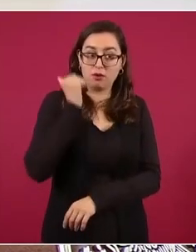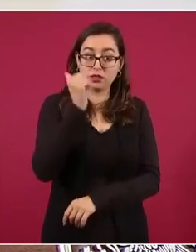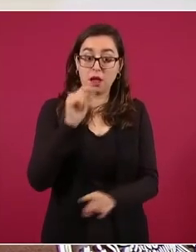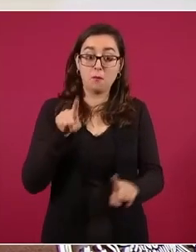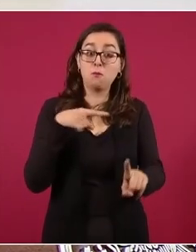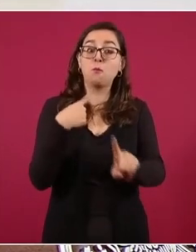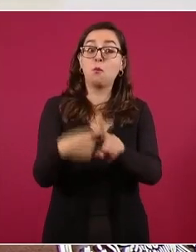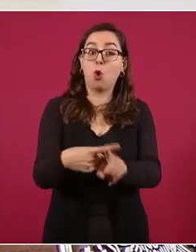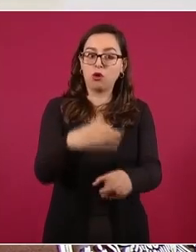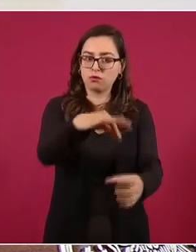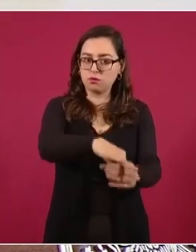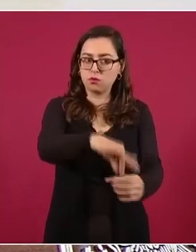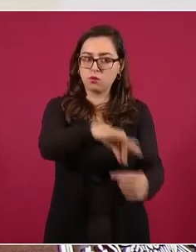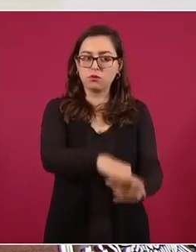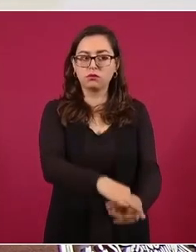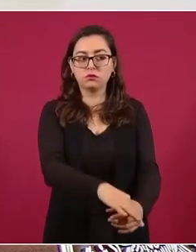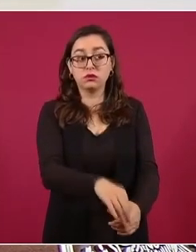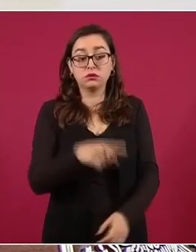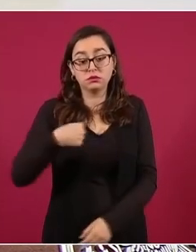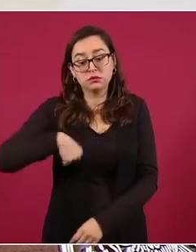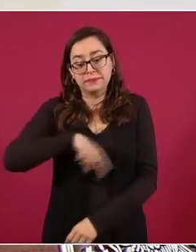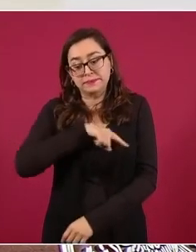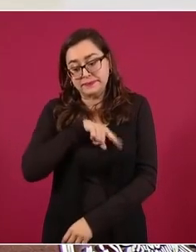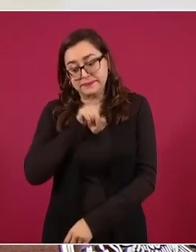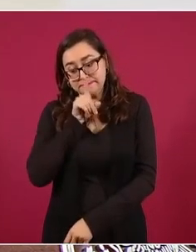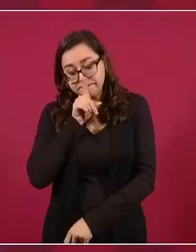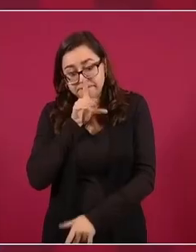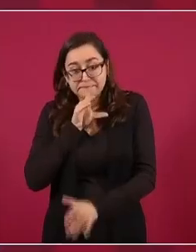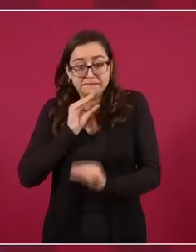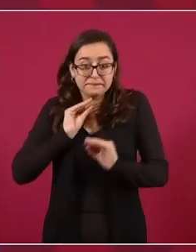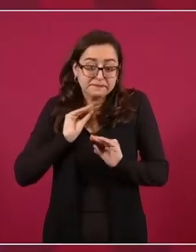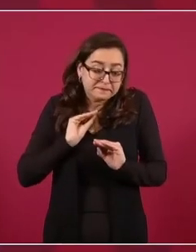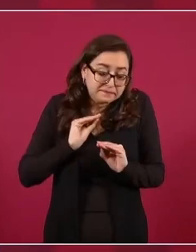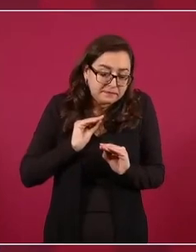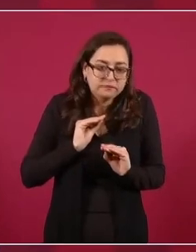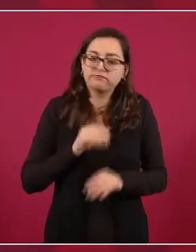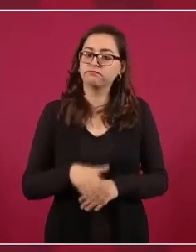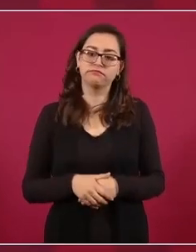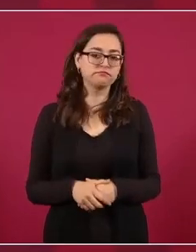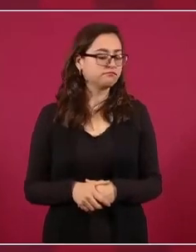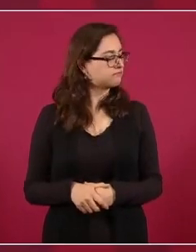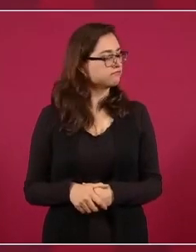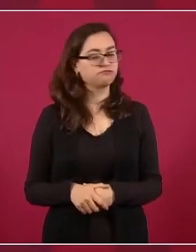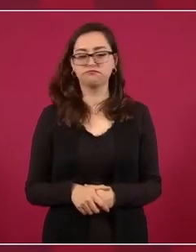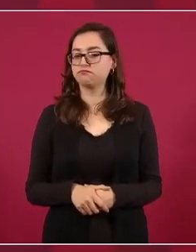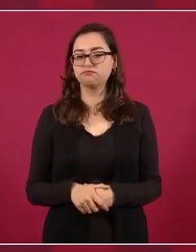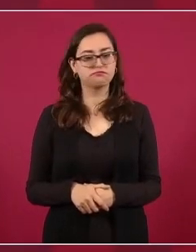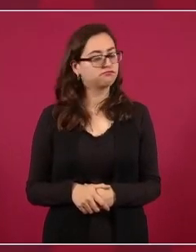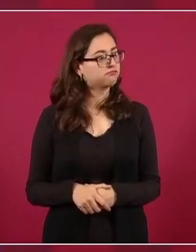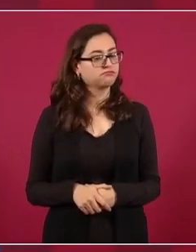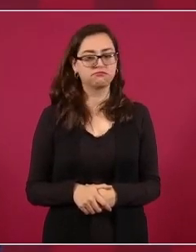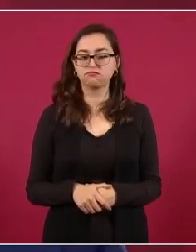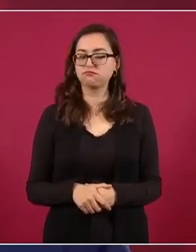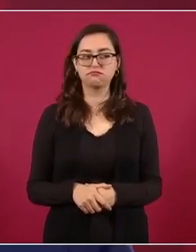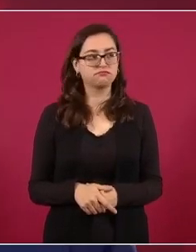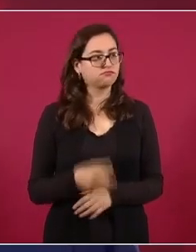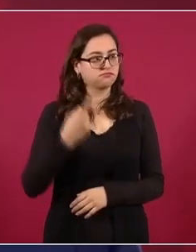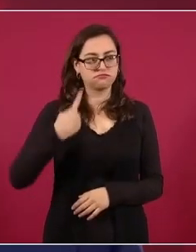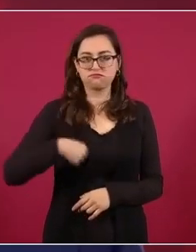maltrataba a los migrantes y mucho menos si se maltrataba a los mexicanos.